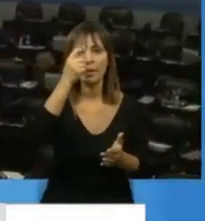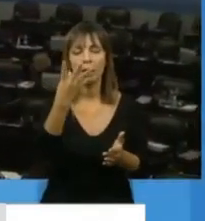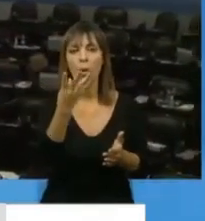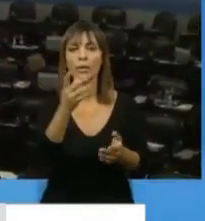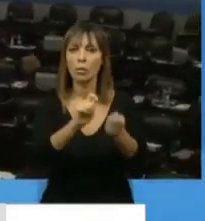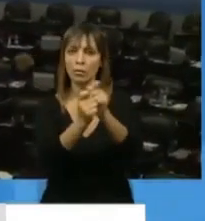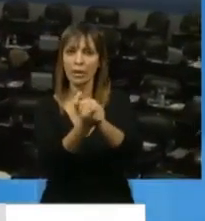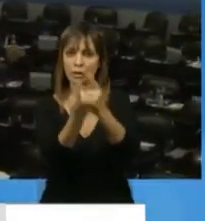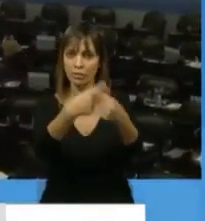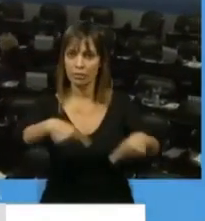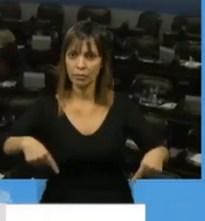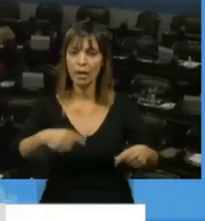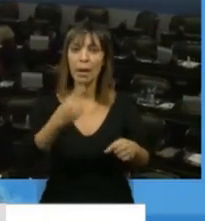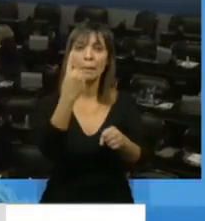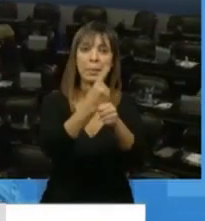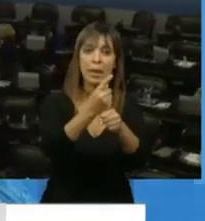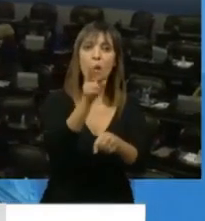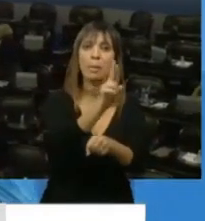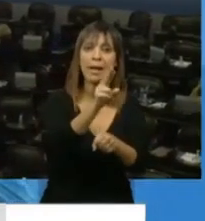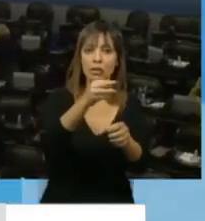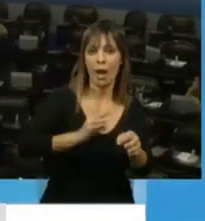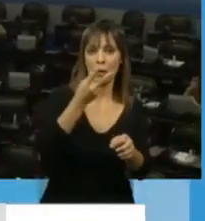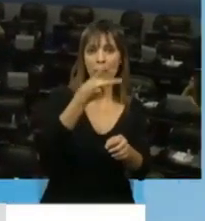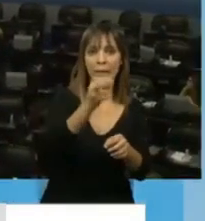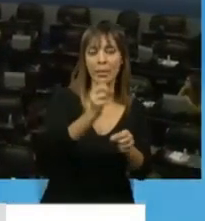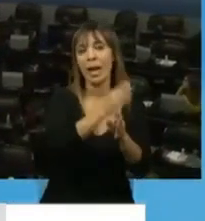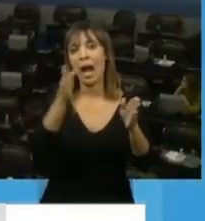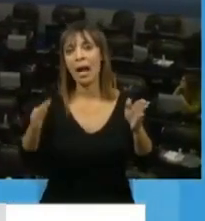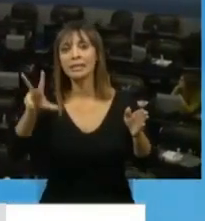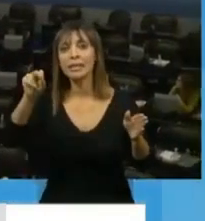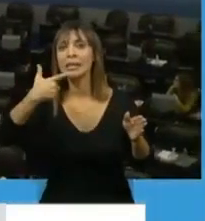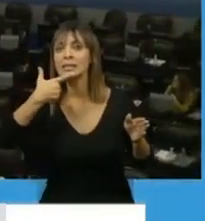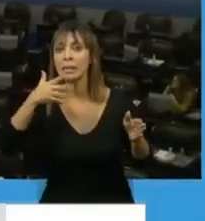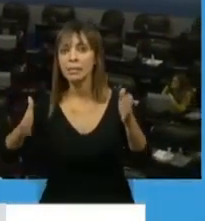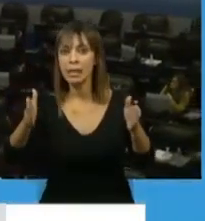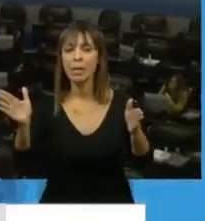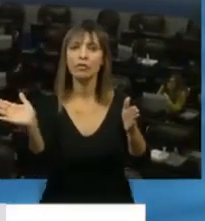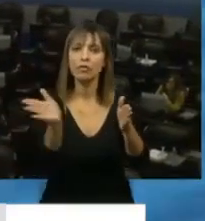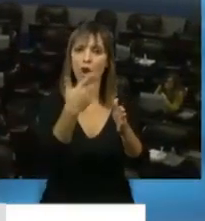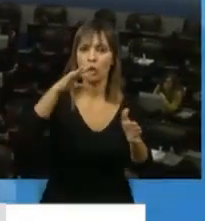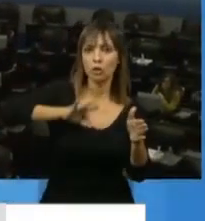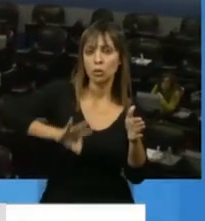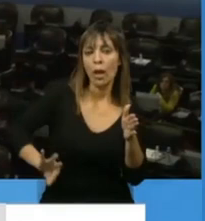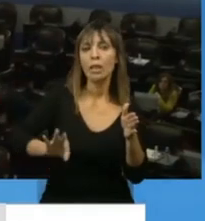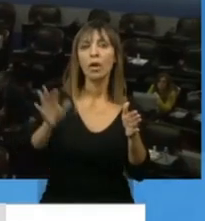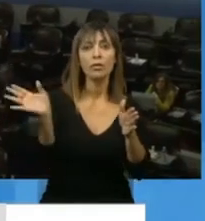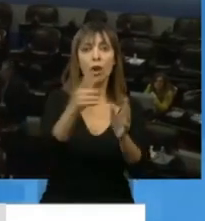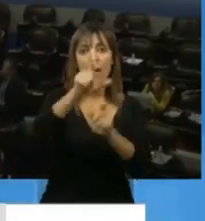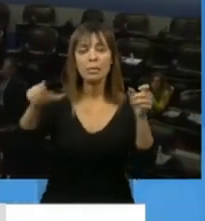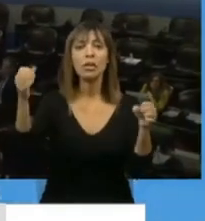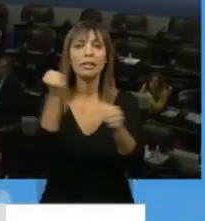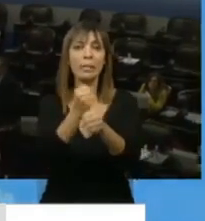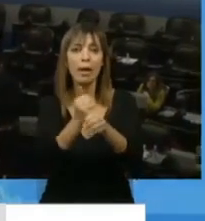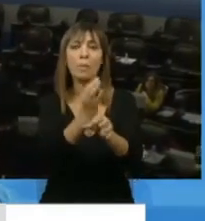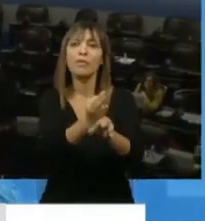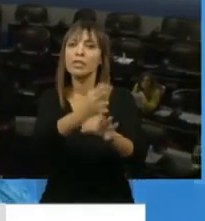modificatorias Desde el 1 de marzo de 2020 y hasta el 30 de septiembre de 2020 todas las remuneraciones que perciban todos los trabajadores,